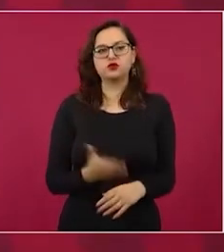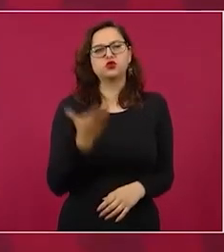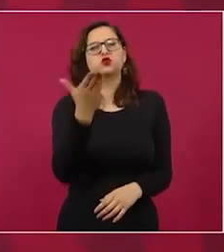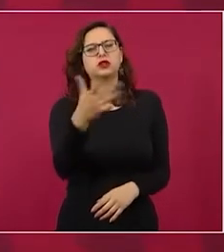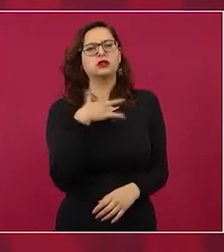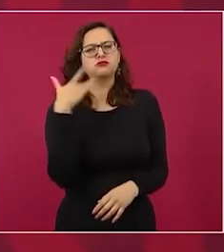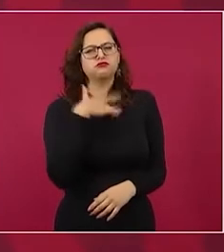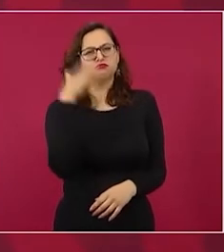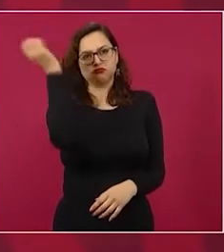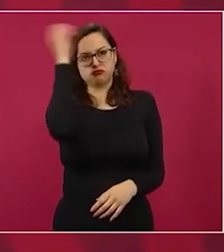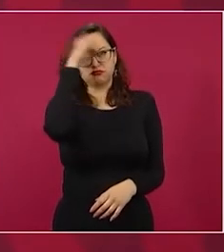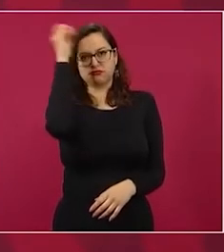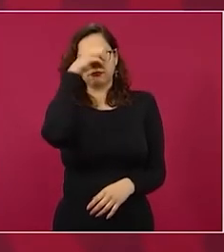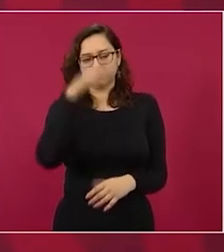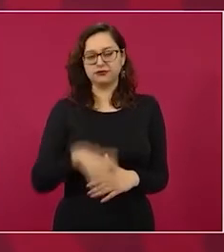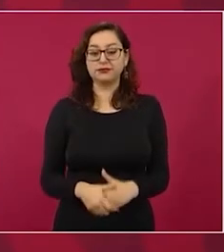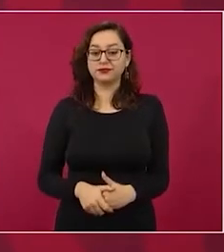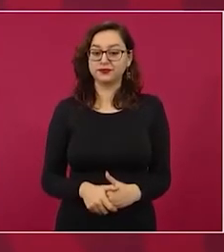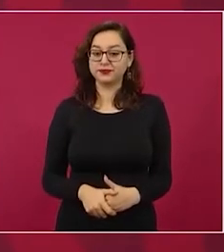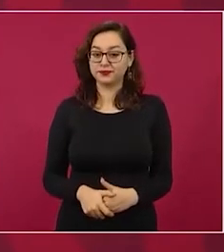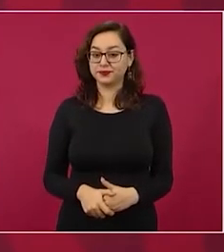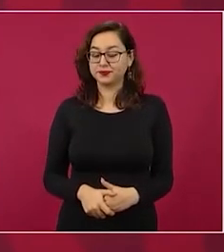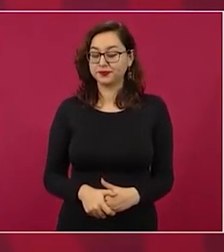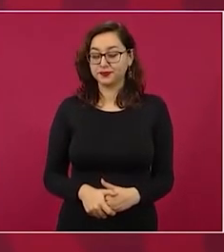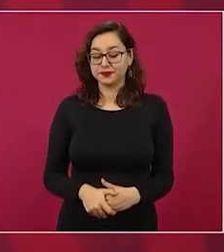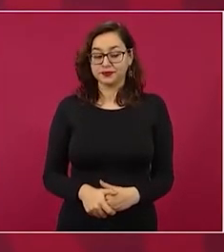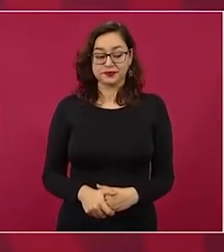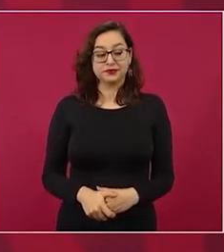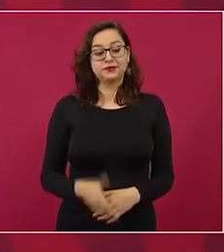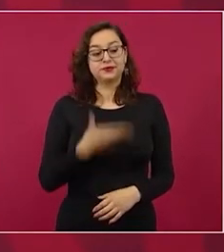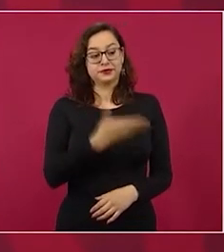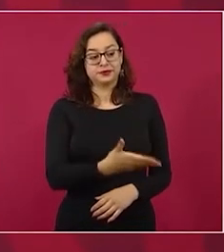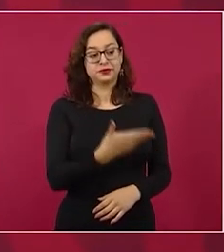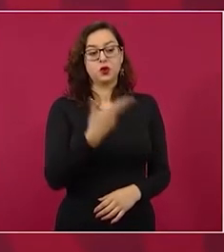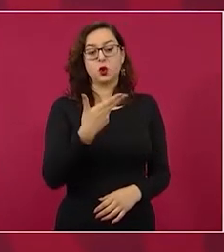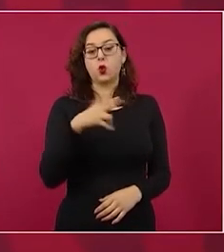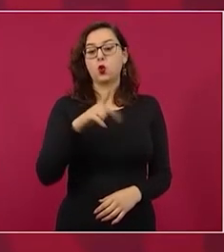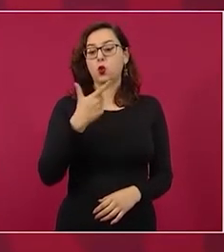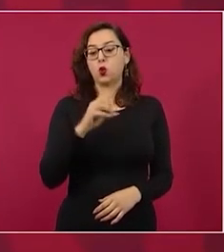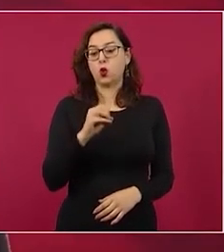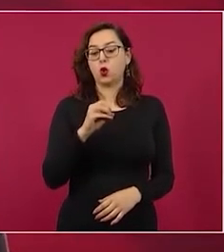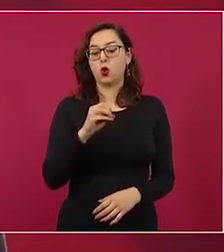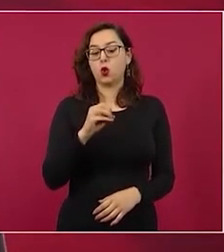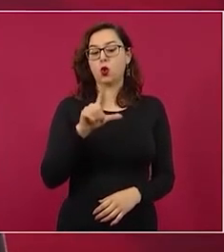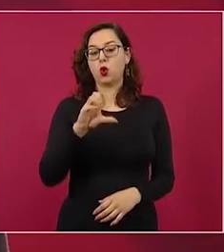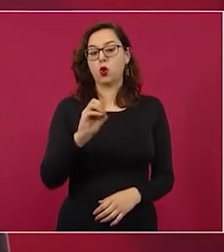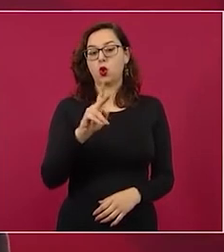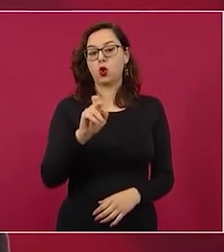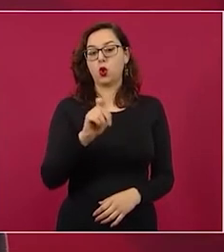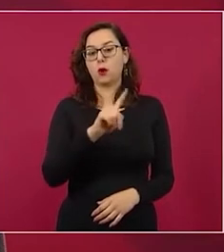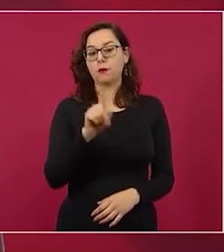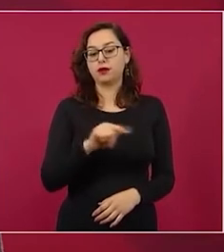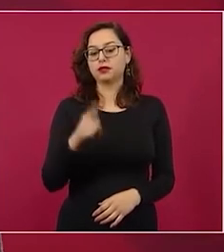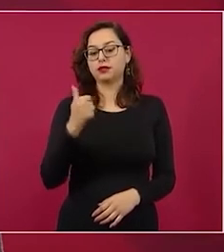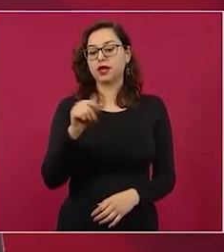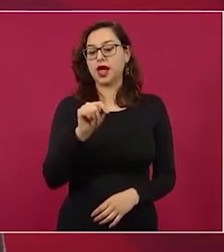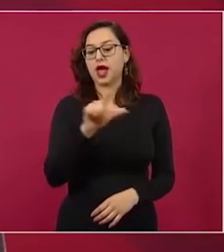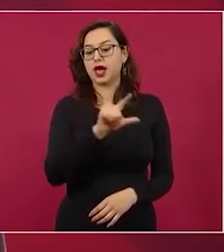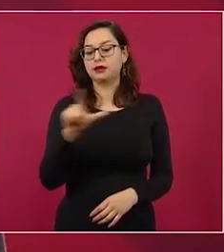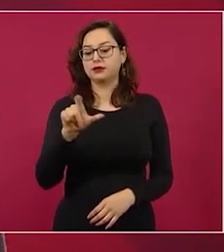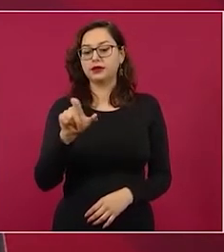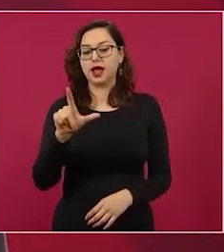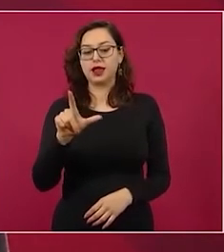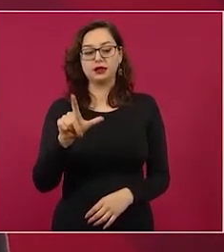creo que no sólo es una injusticia sino es una